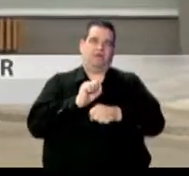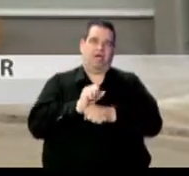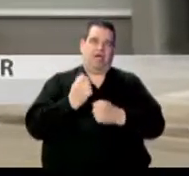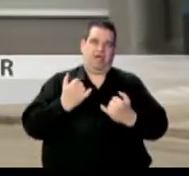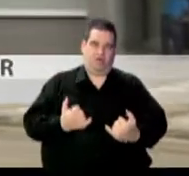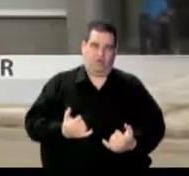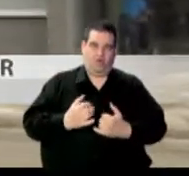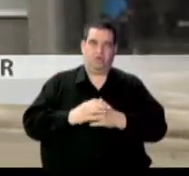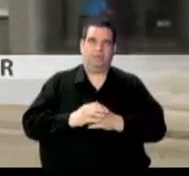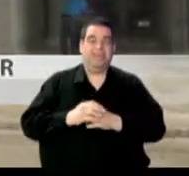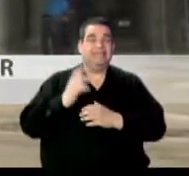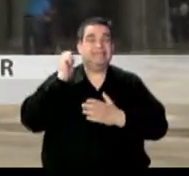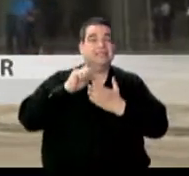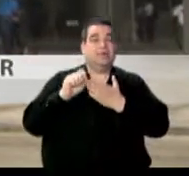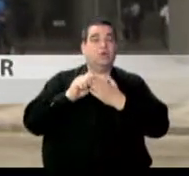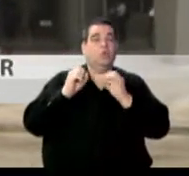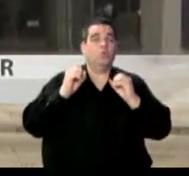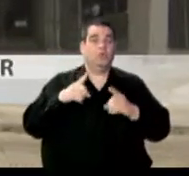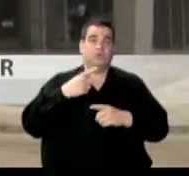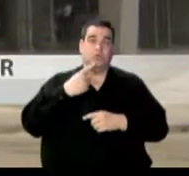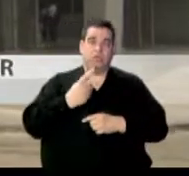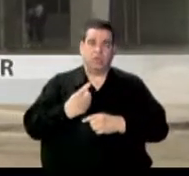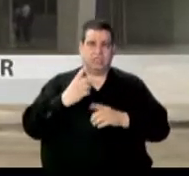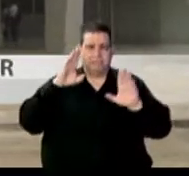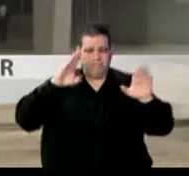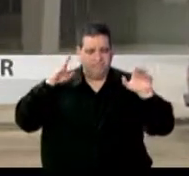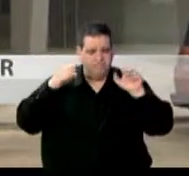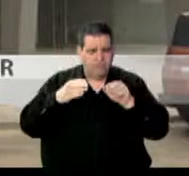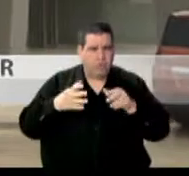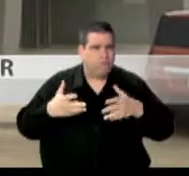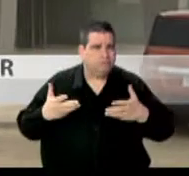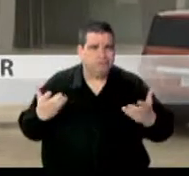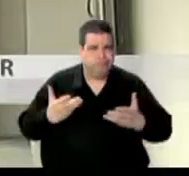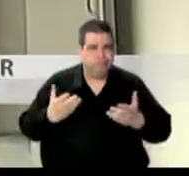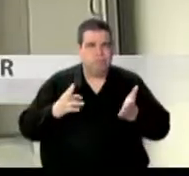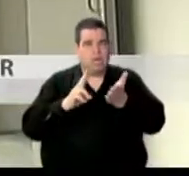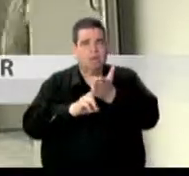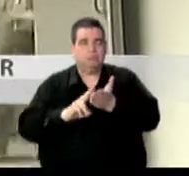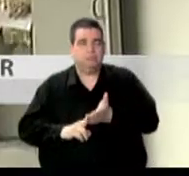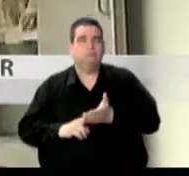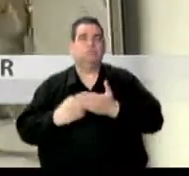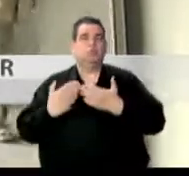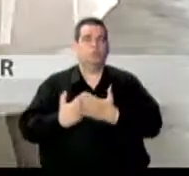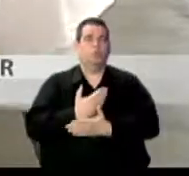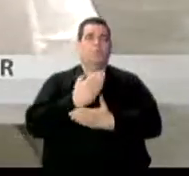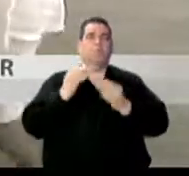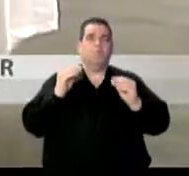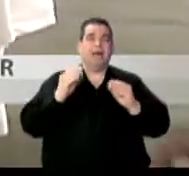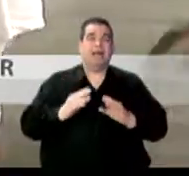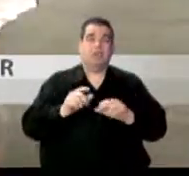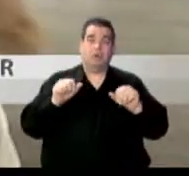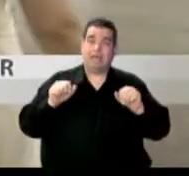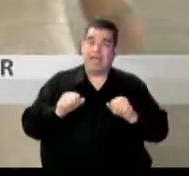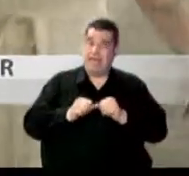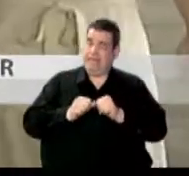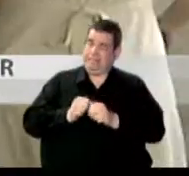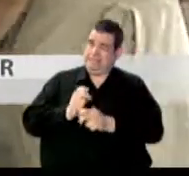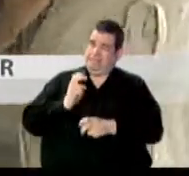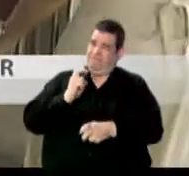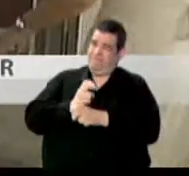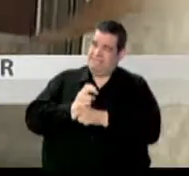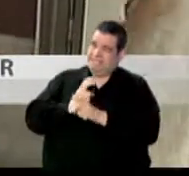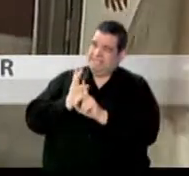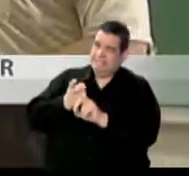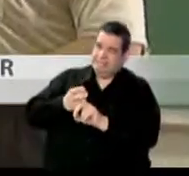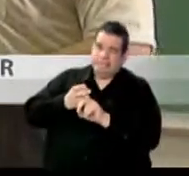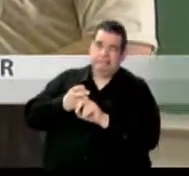semestre se le brindará especial atención a la contratación de maestros específicamente en áreas de difícil reclutamiento